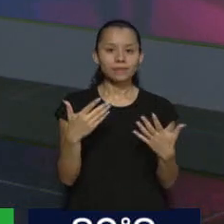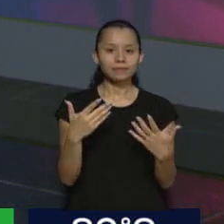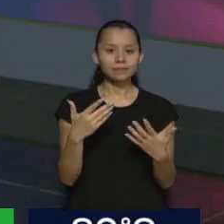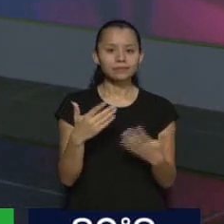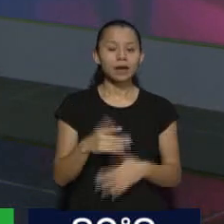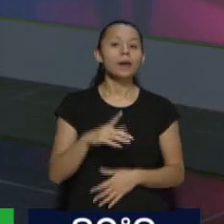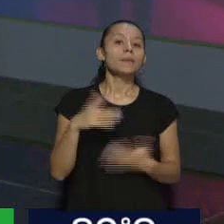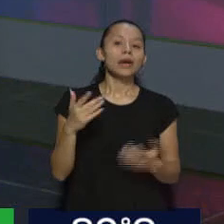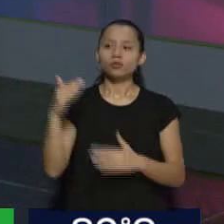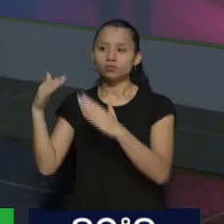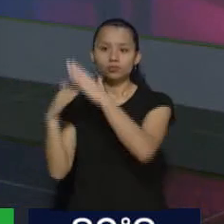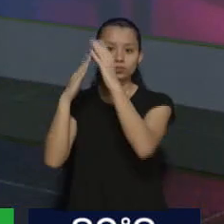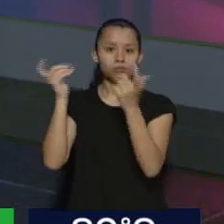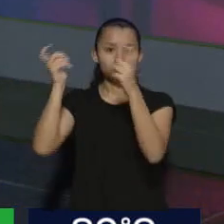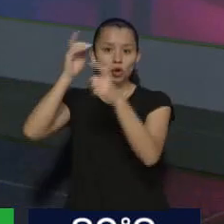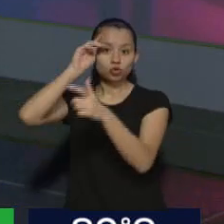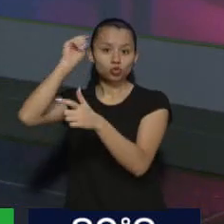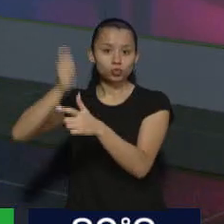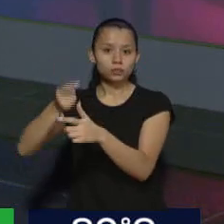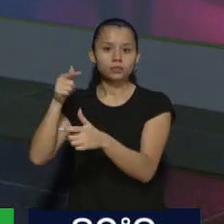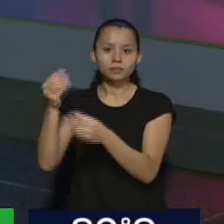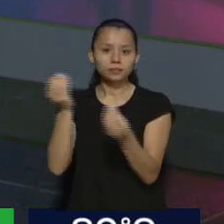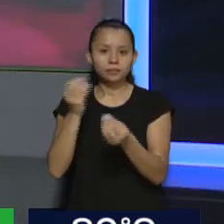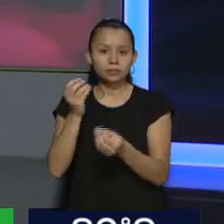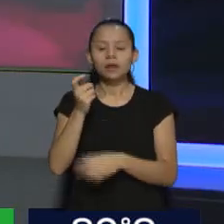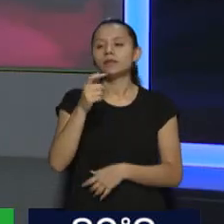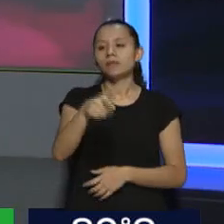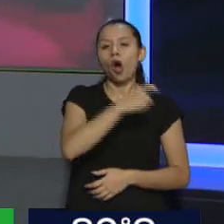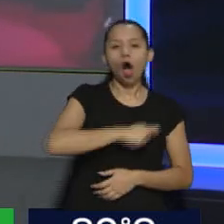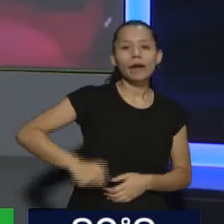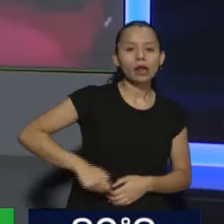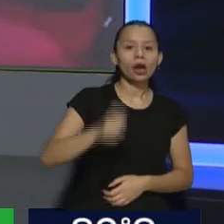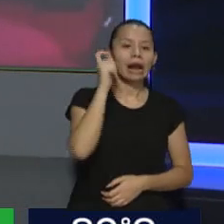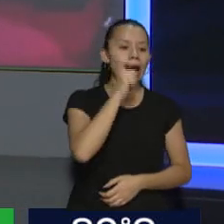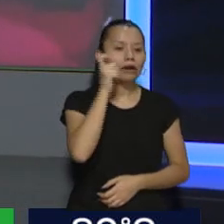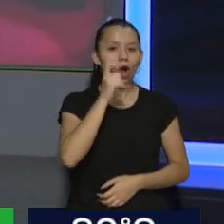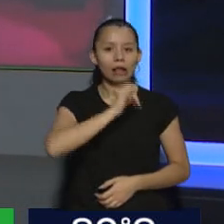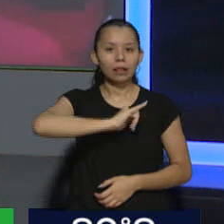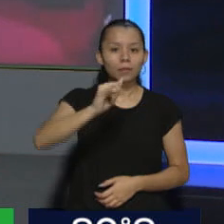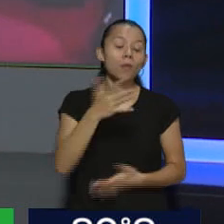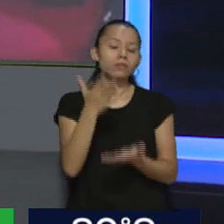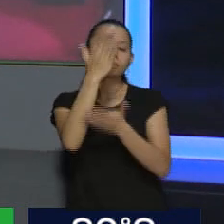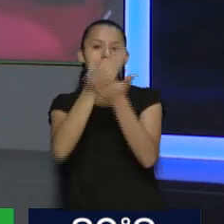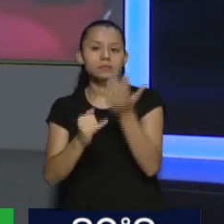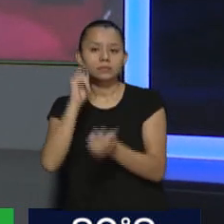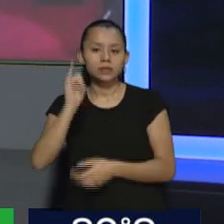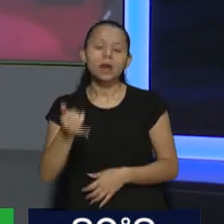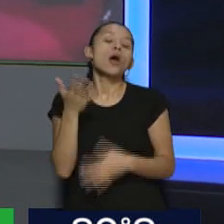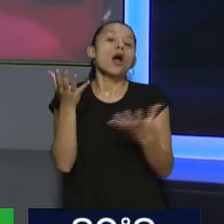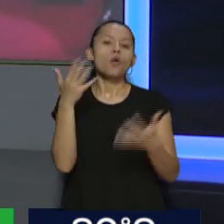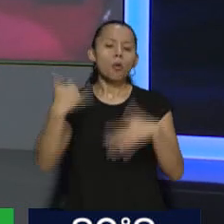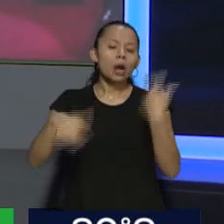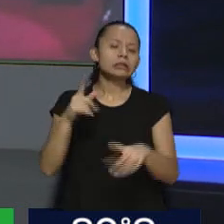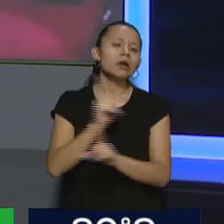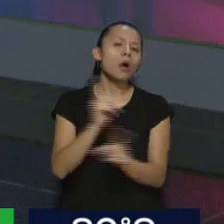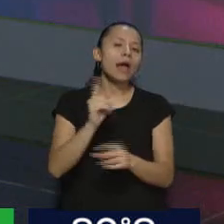aceptó un pedido de inconstitucionalidad del gobierno de La Rioja y dijo, bueno, lo acepto, no hay ningún tipo de urgencia, lo vamos a resolver después